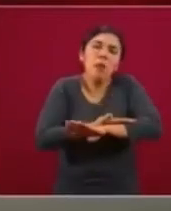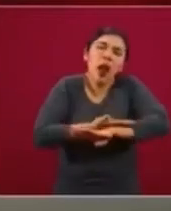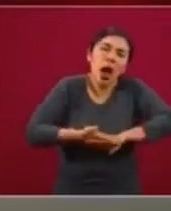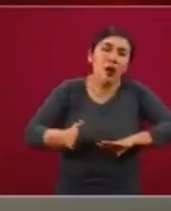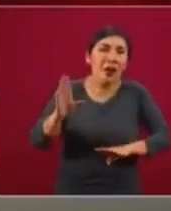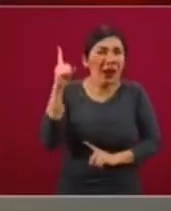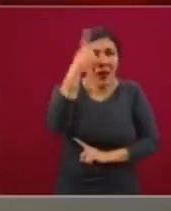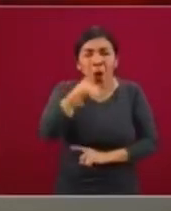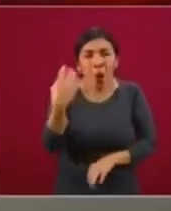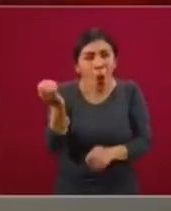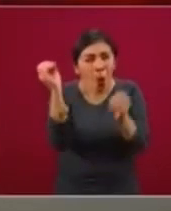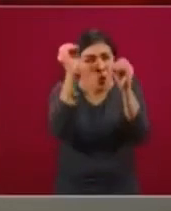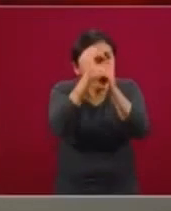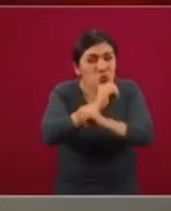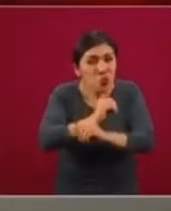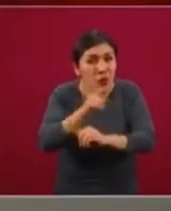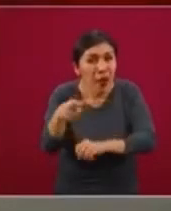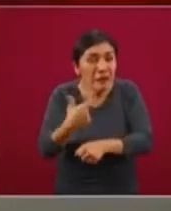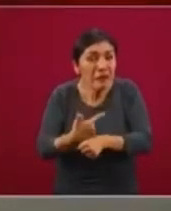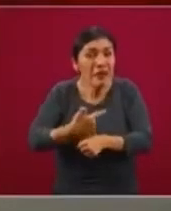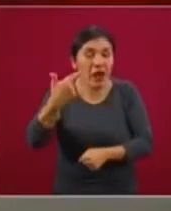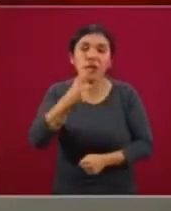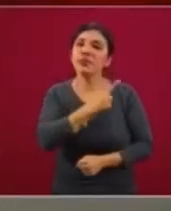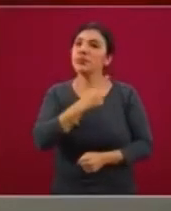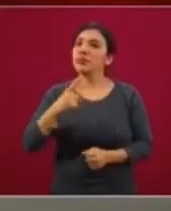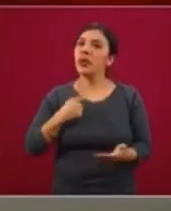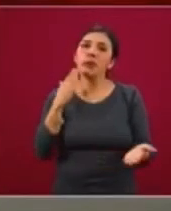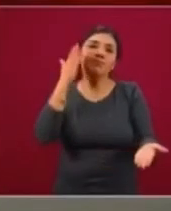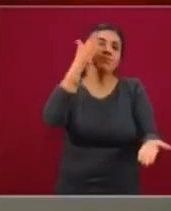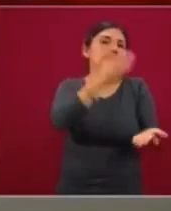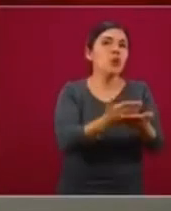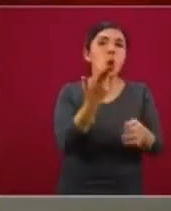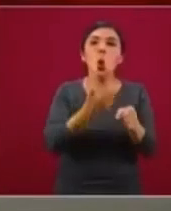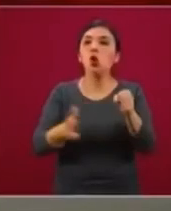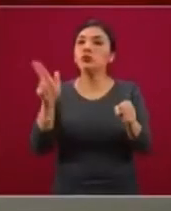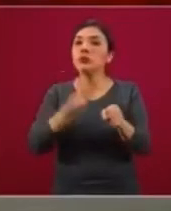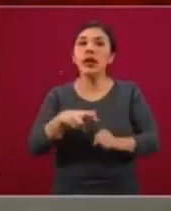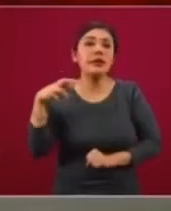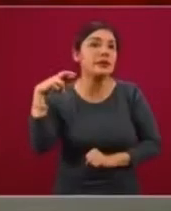palidez, debe ir al hospital inmediatamente.